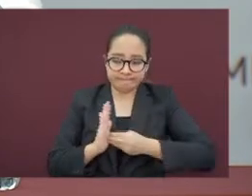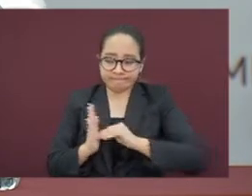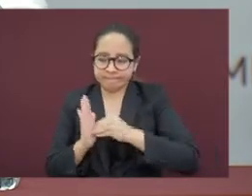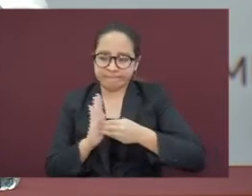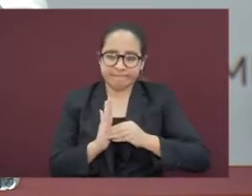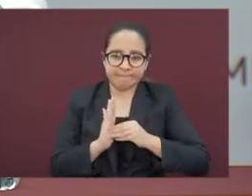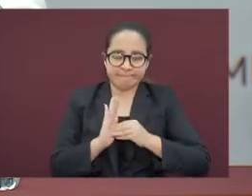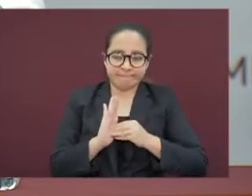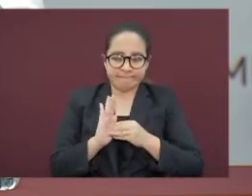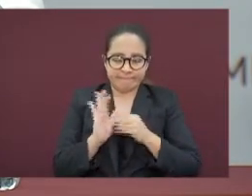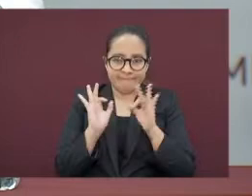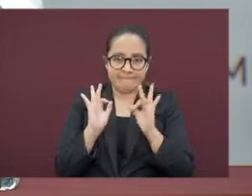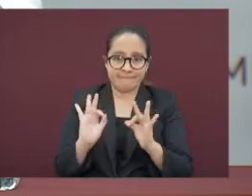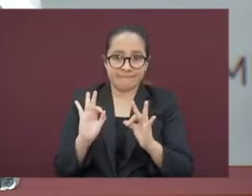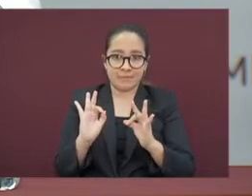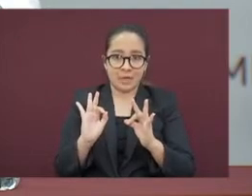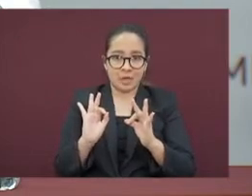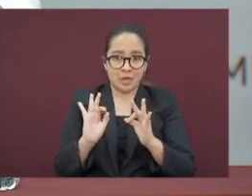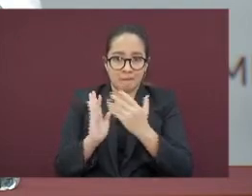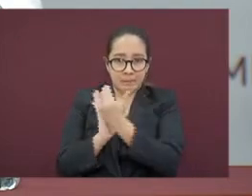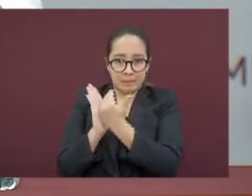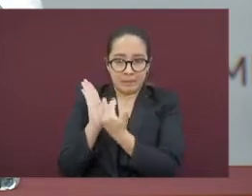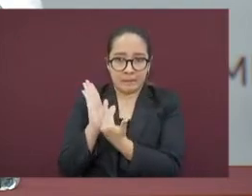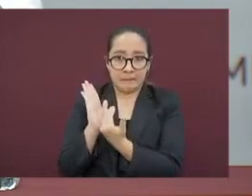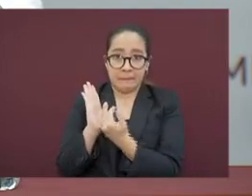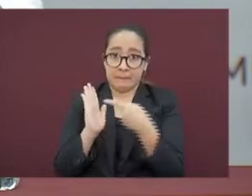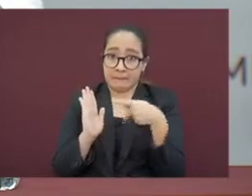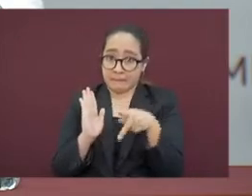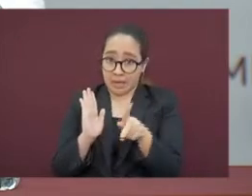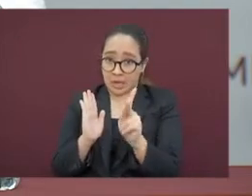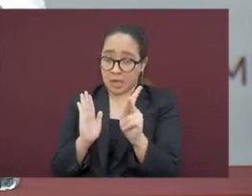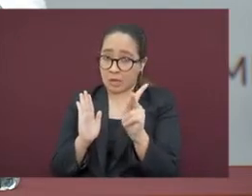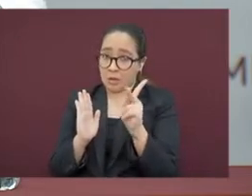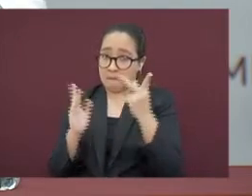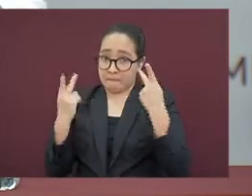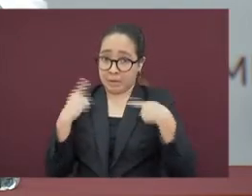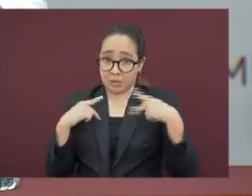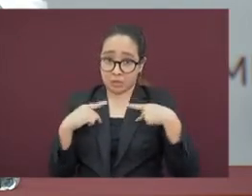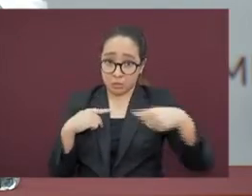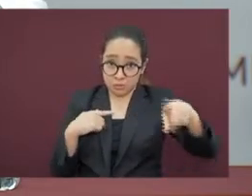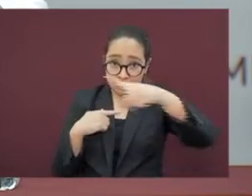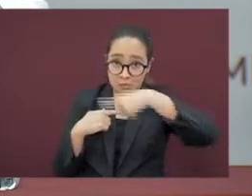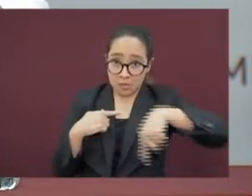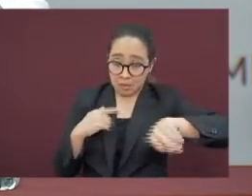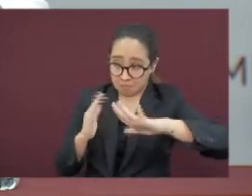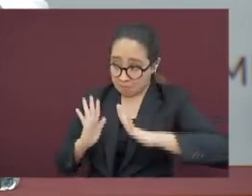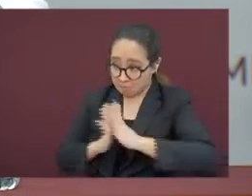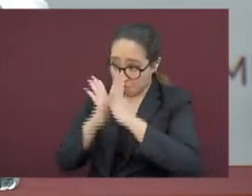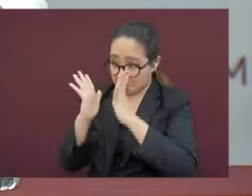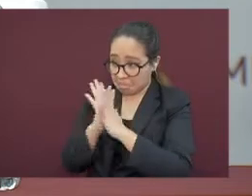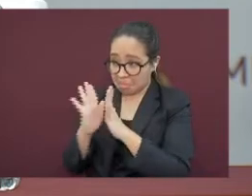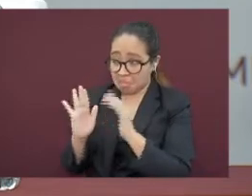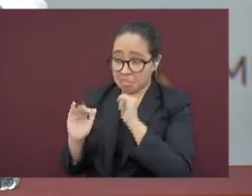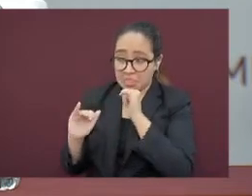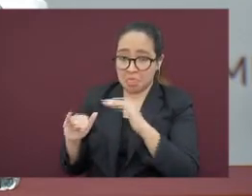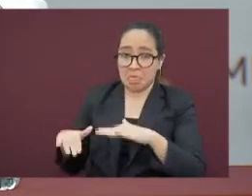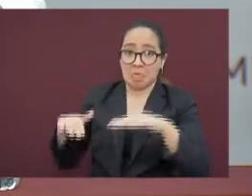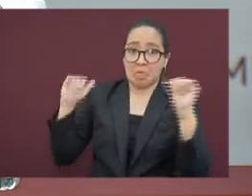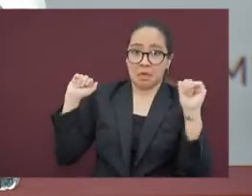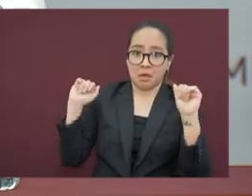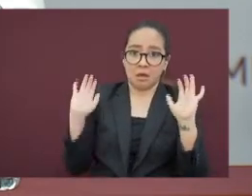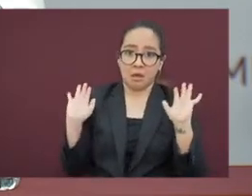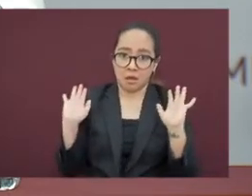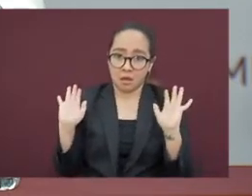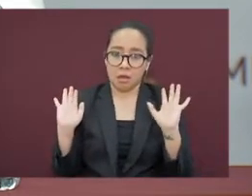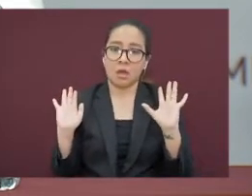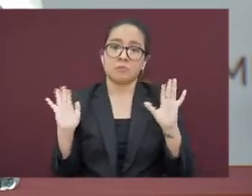pero si no hay la participación de la población, no van a tener